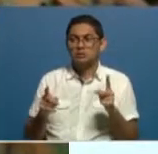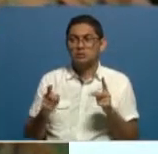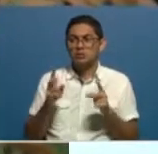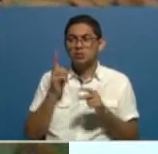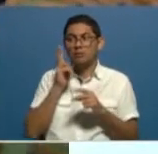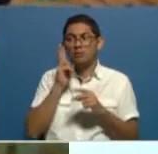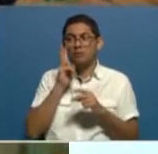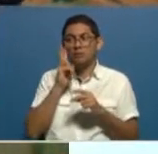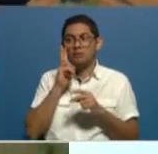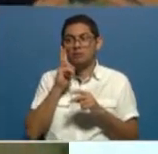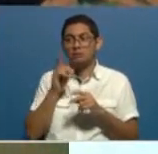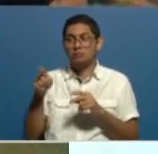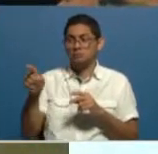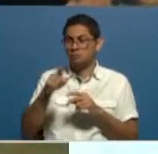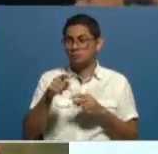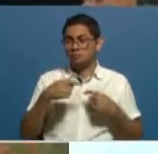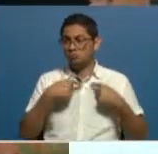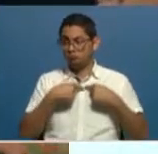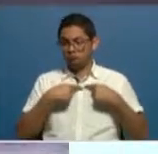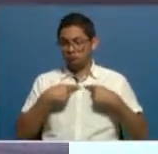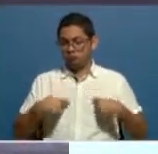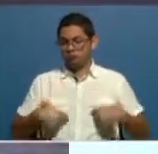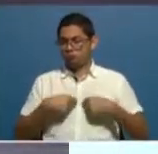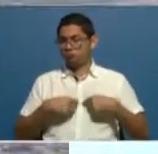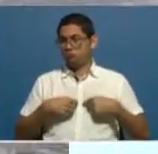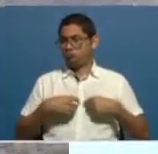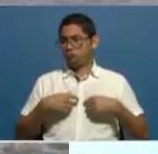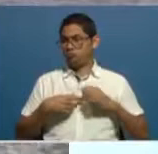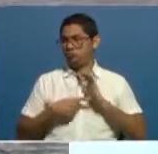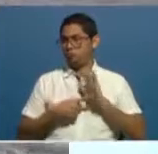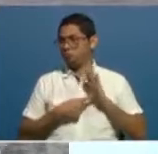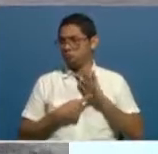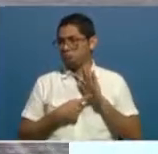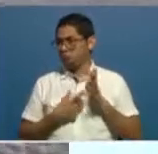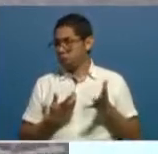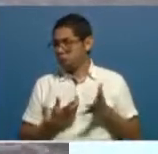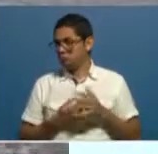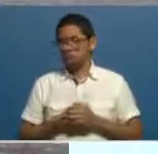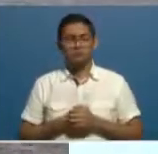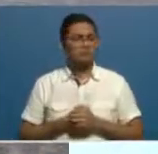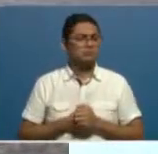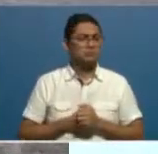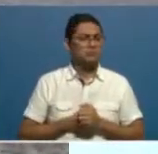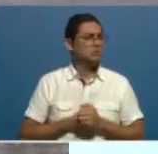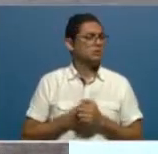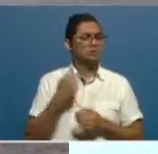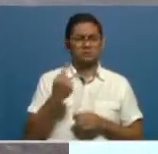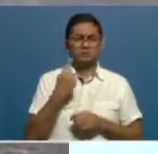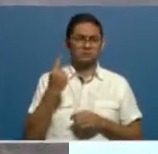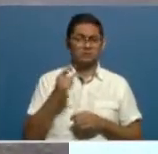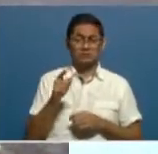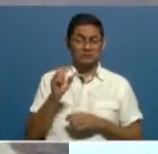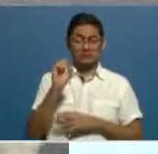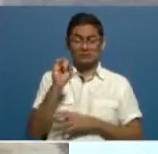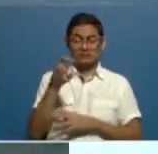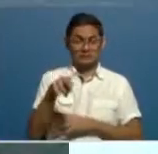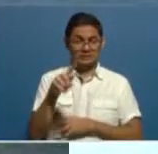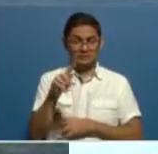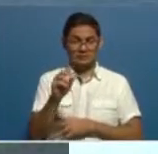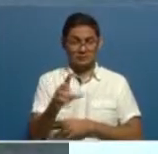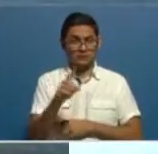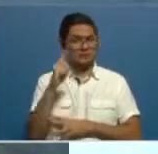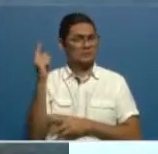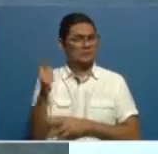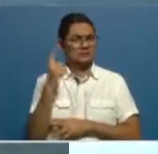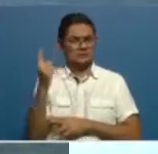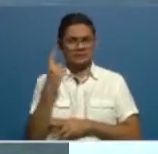identificados? De tal manera que no pueda llegar alguien a su casa y tocarle la puerta haciéndose pasar por personal de SINAPROC. Bueno, personal de SINAPROC va a estar identificado siempre